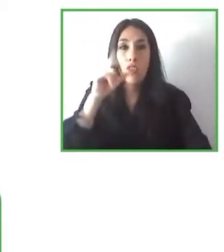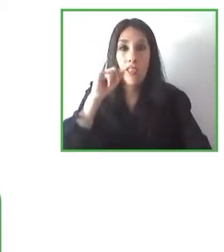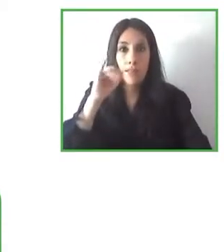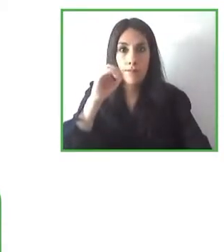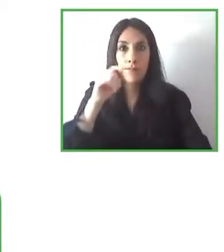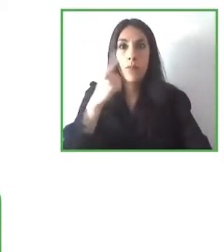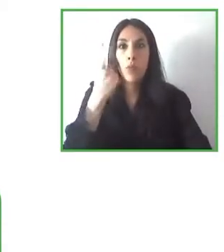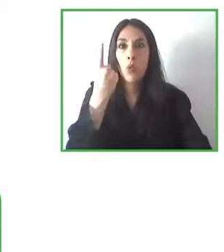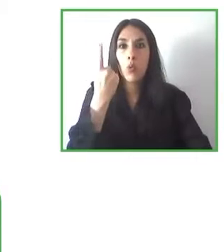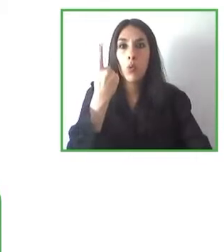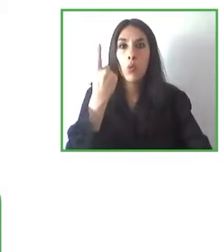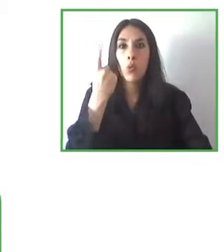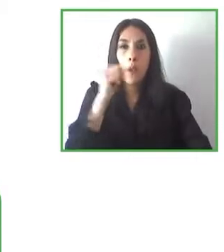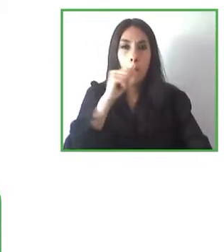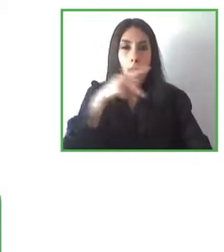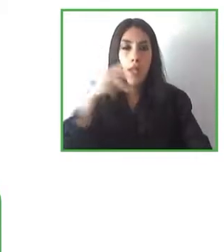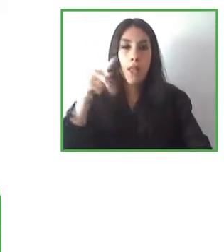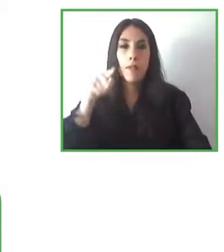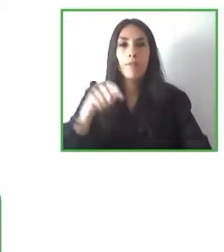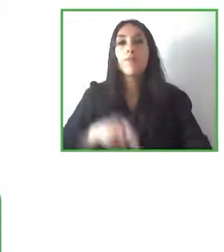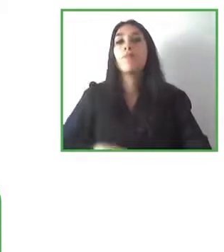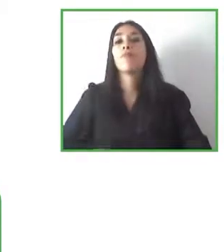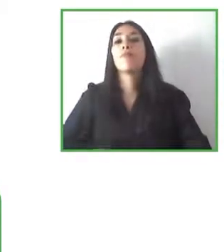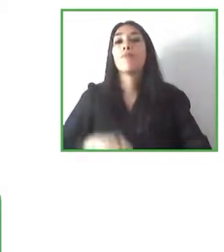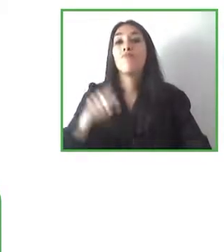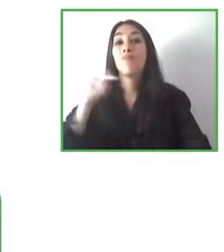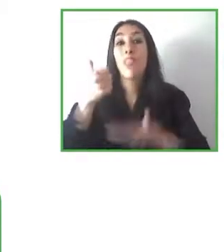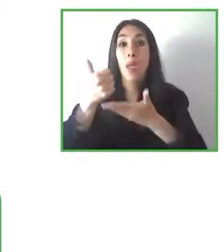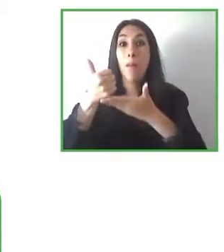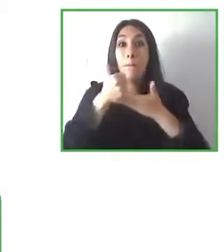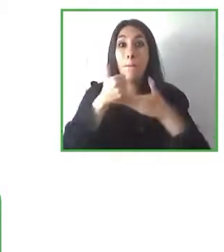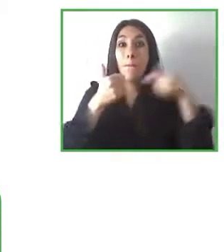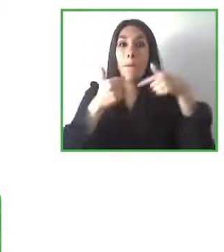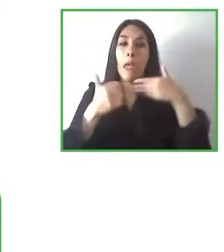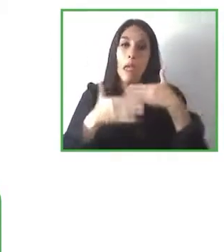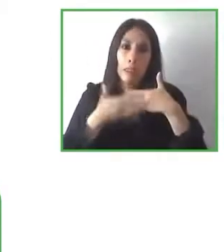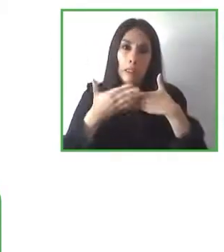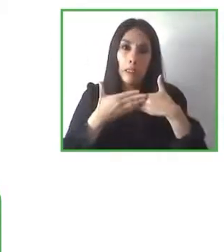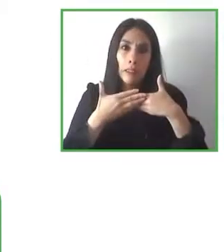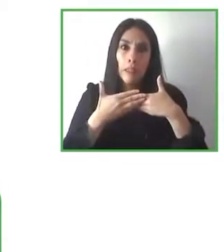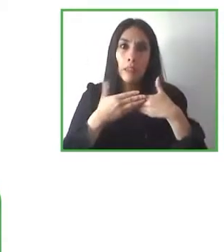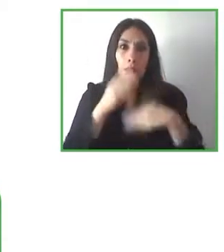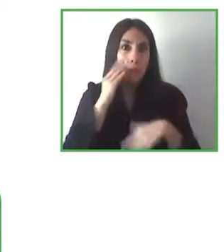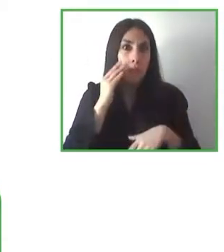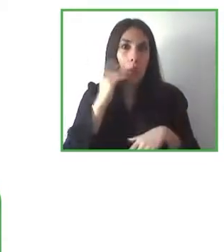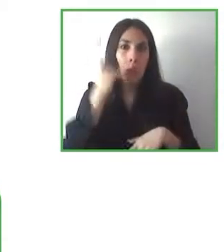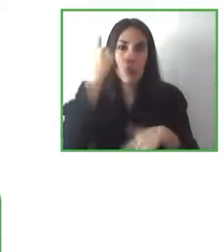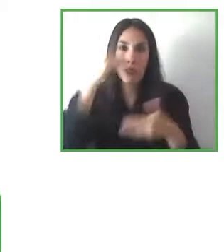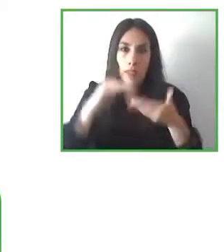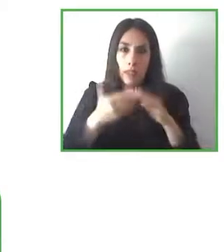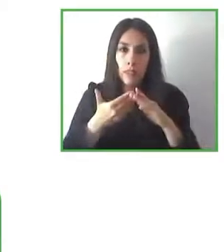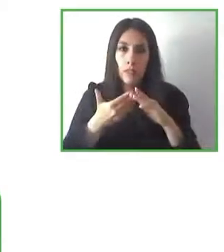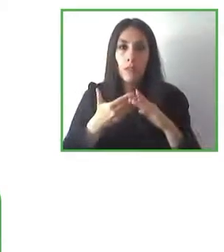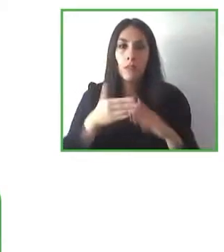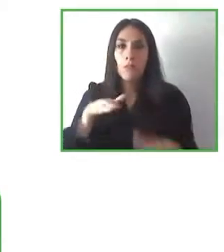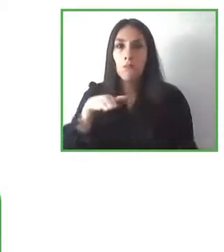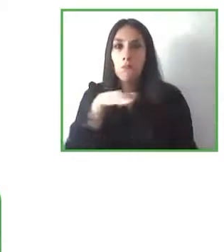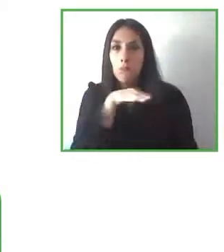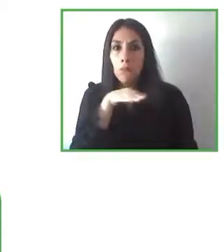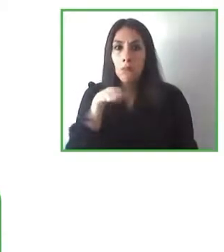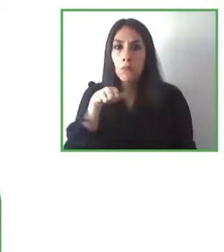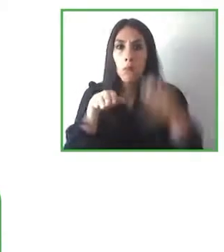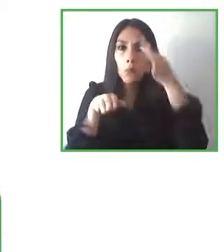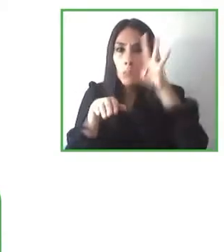facilitar también la experiencia de encontrar una plaza y reservar una plaza realmente de aparcamiento para personas con movilidad